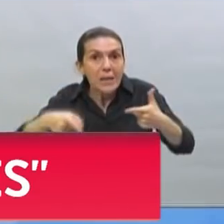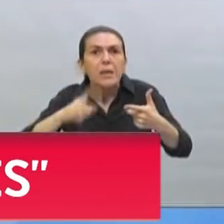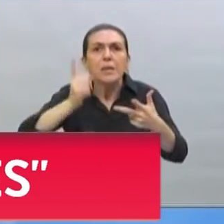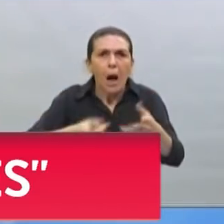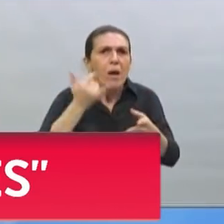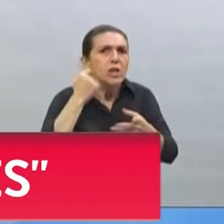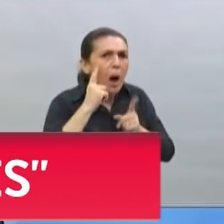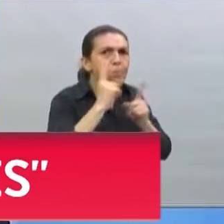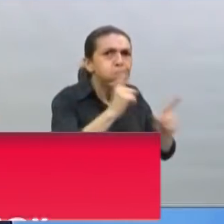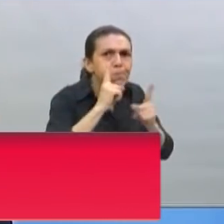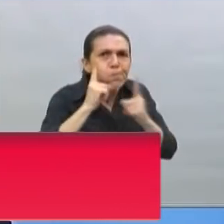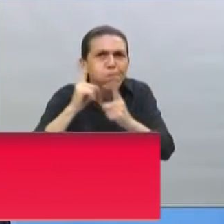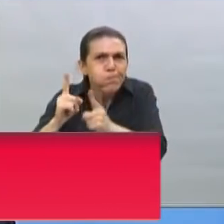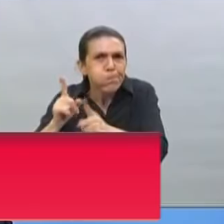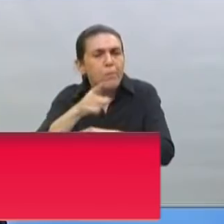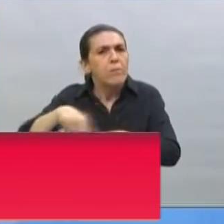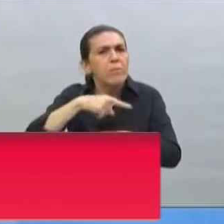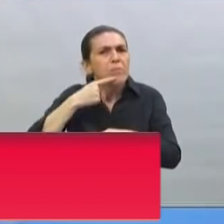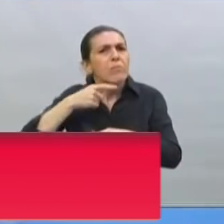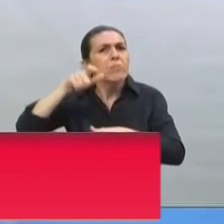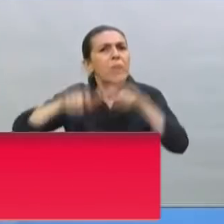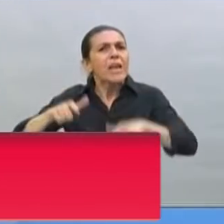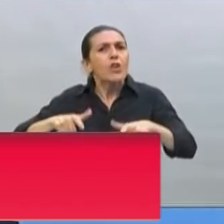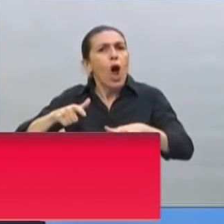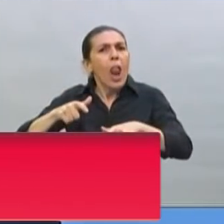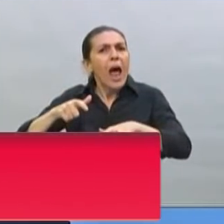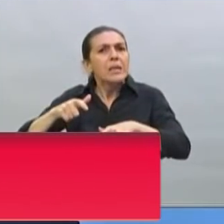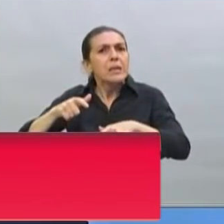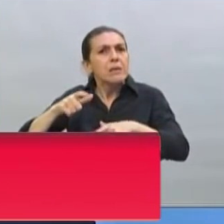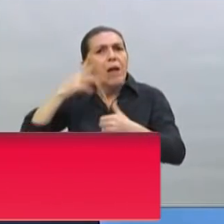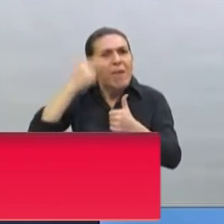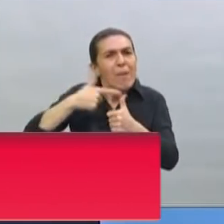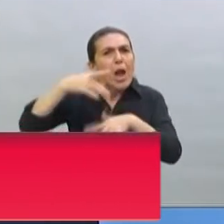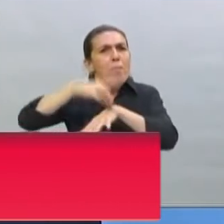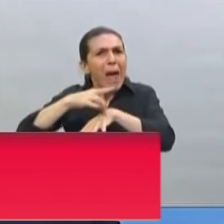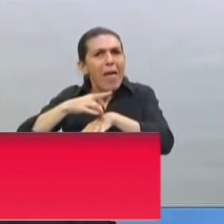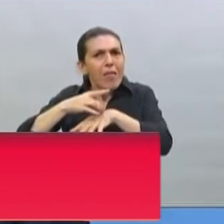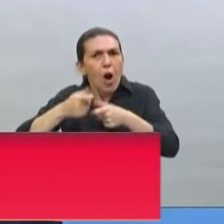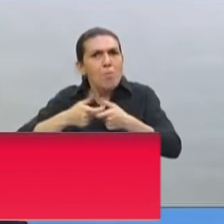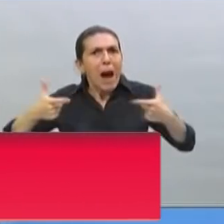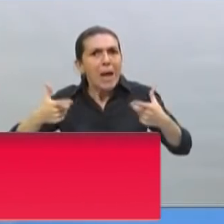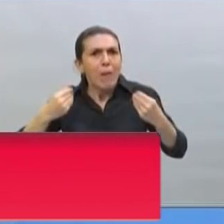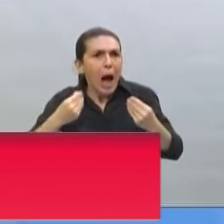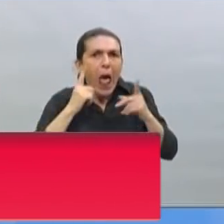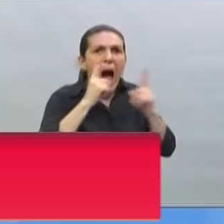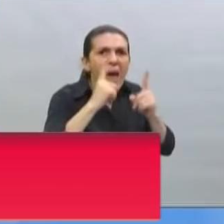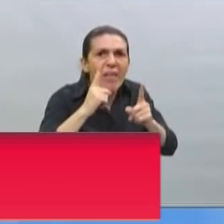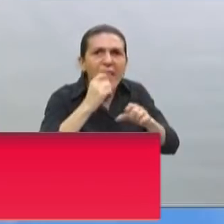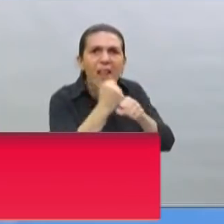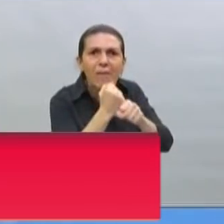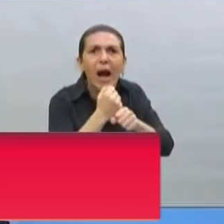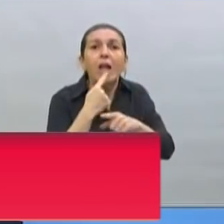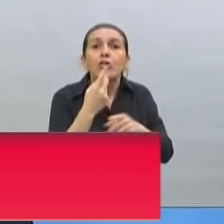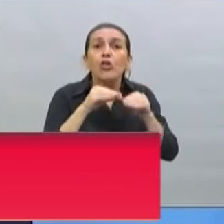la demanda de más personal de la salud, que hace falta para atender una mayor cantidad de contagios. Cuatro mil 31